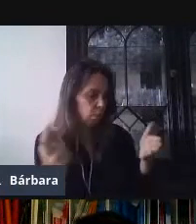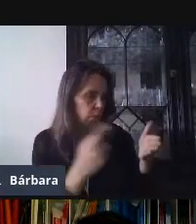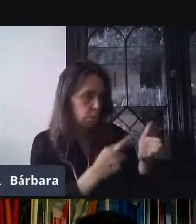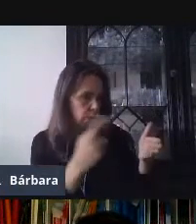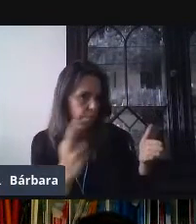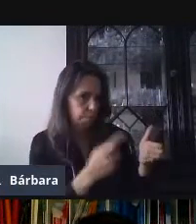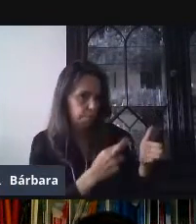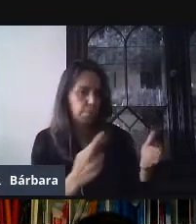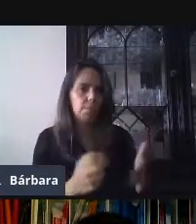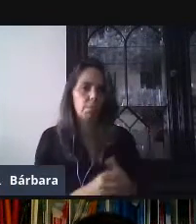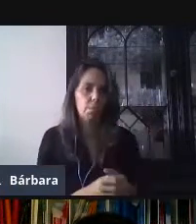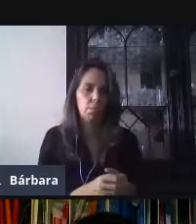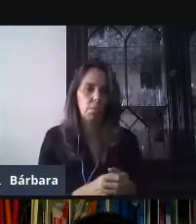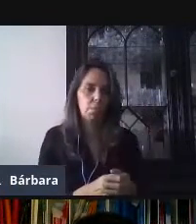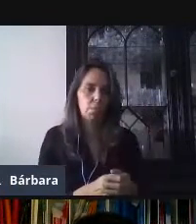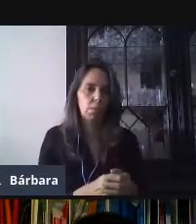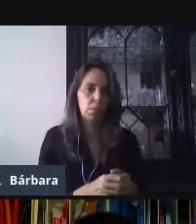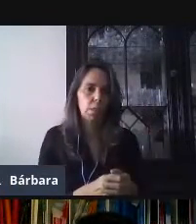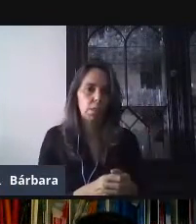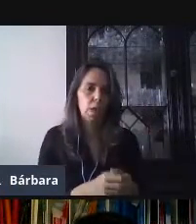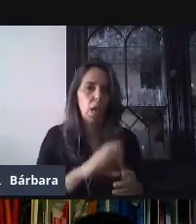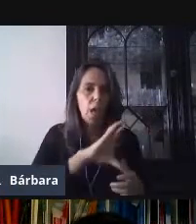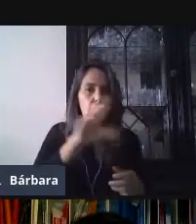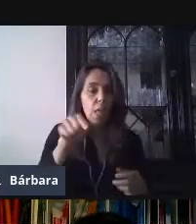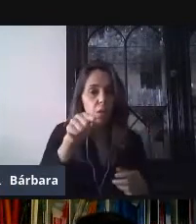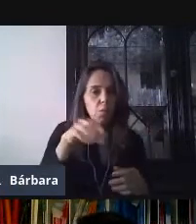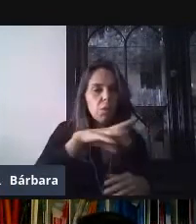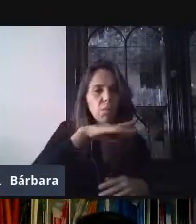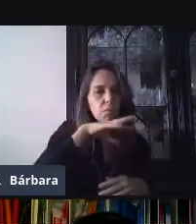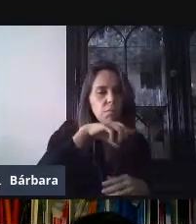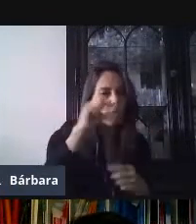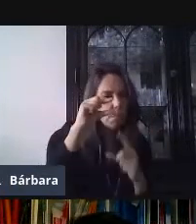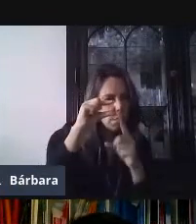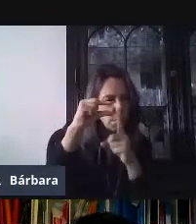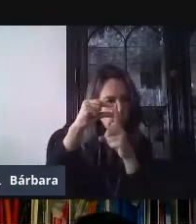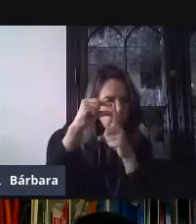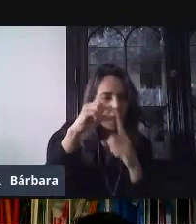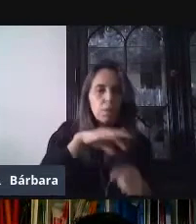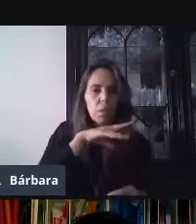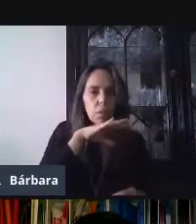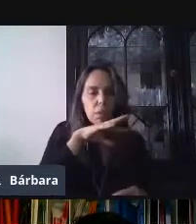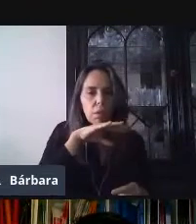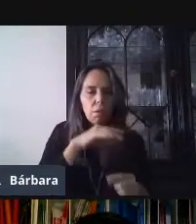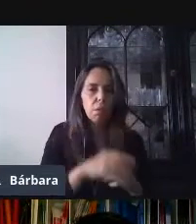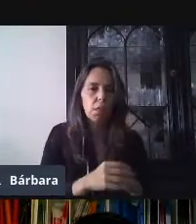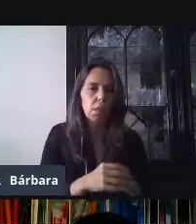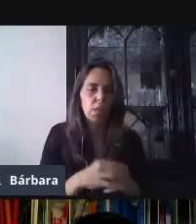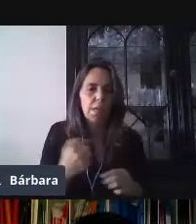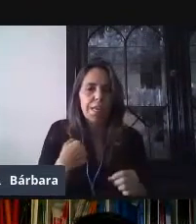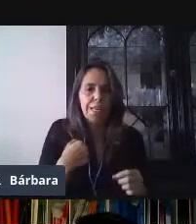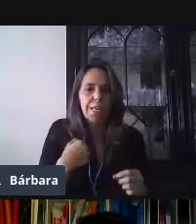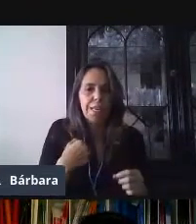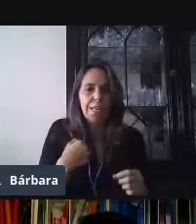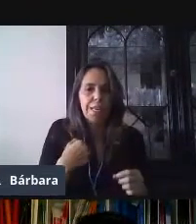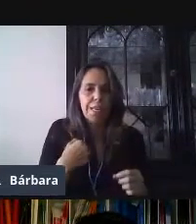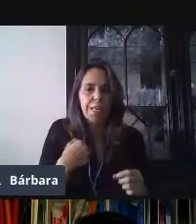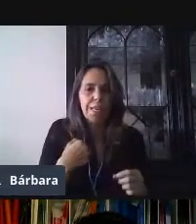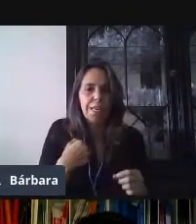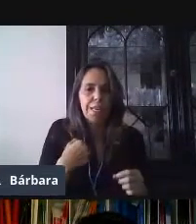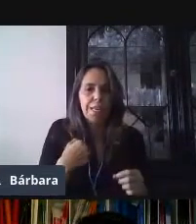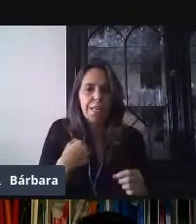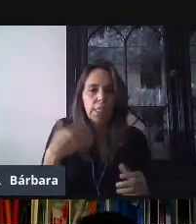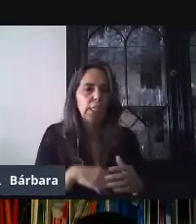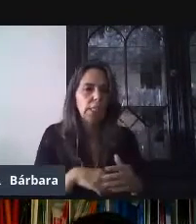pintura, más bien de basura. Esto que indica que si yo me equivoco y agregué por alguna razón una pregunta que no quería o